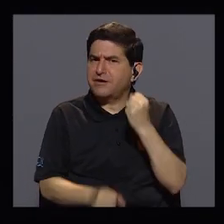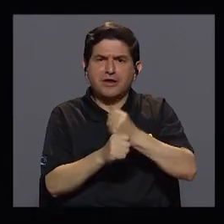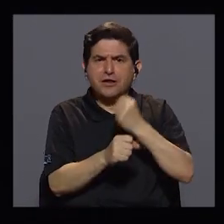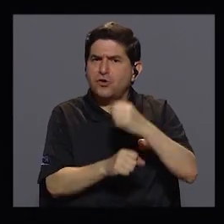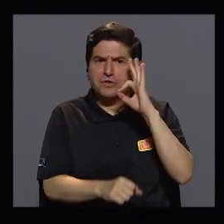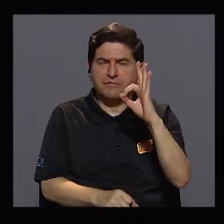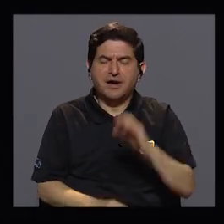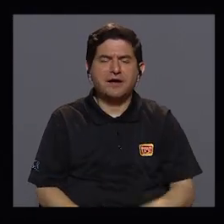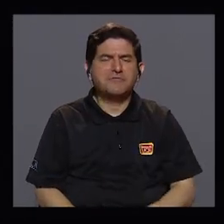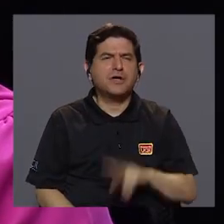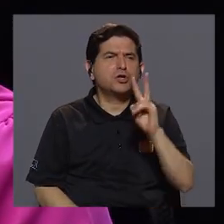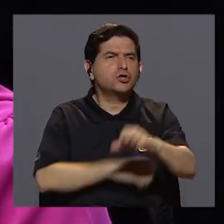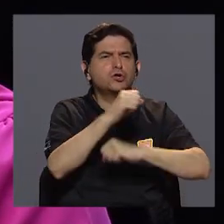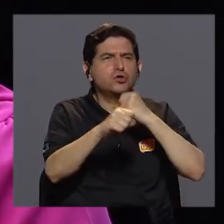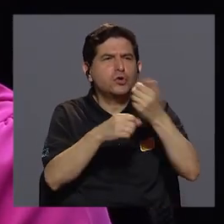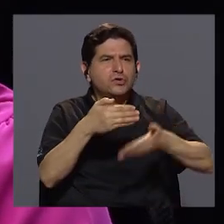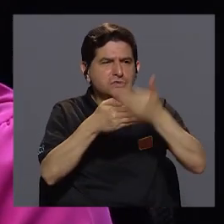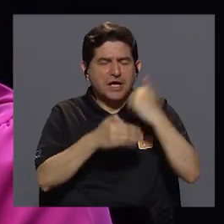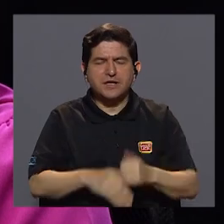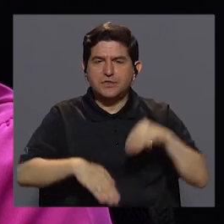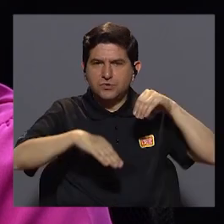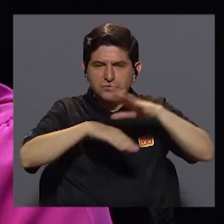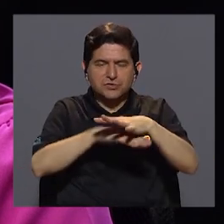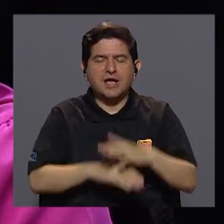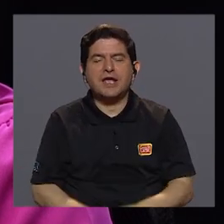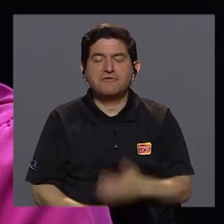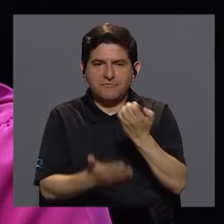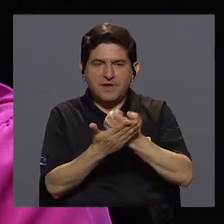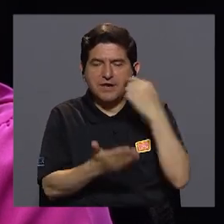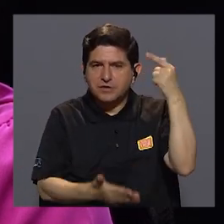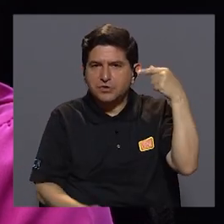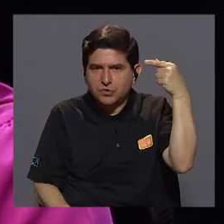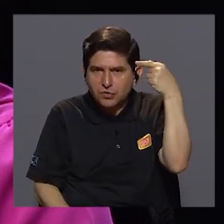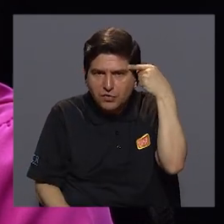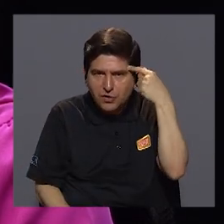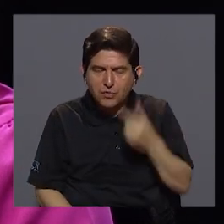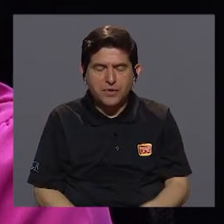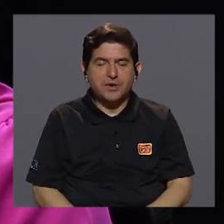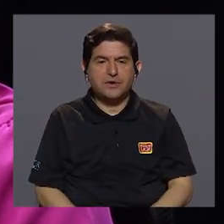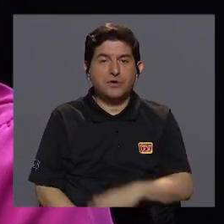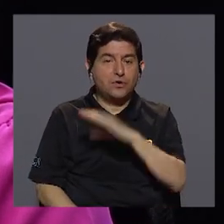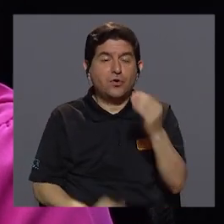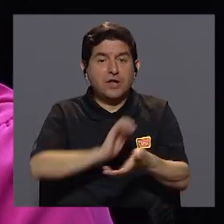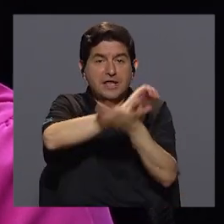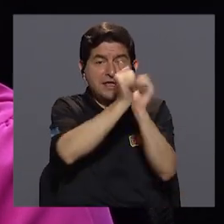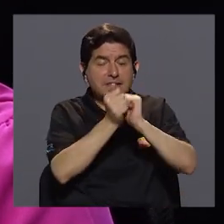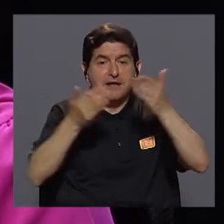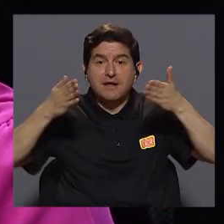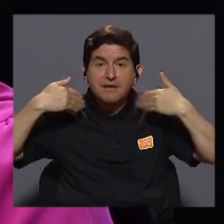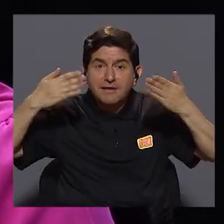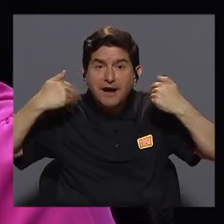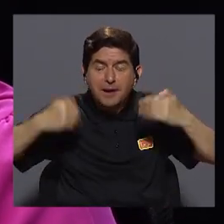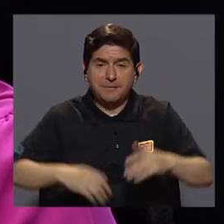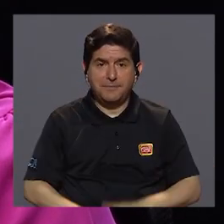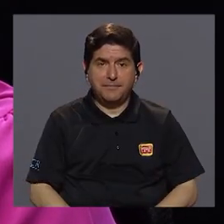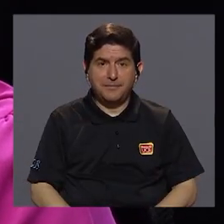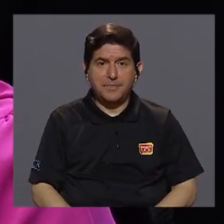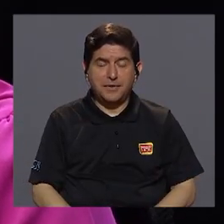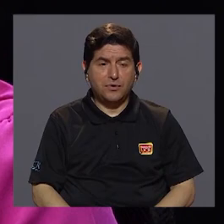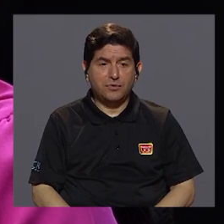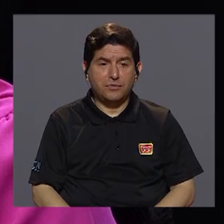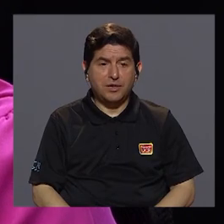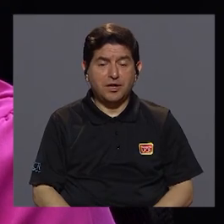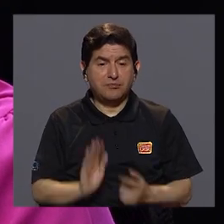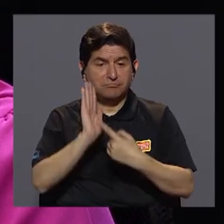un par de años cuantificamos el efecto fiscal del cambio climático y pusimos sobre la mesa